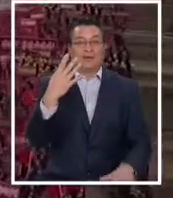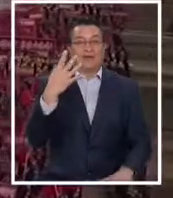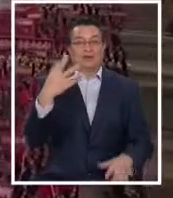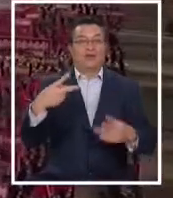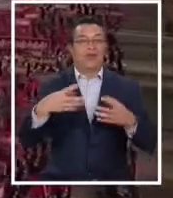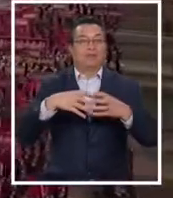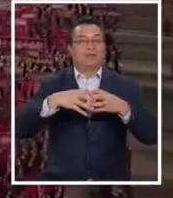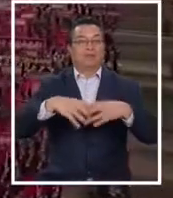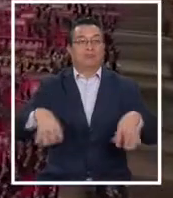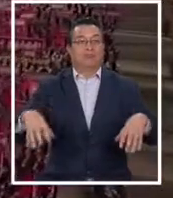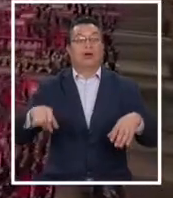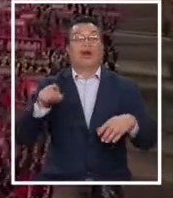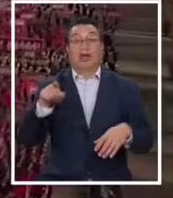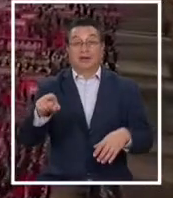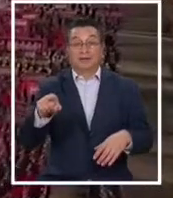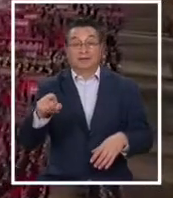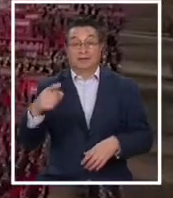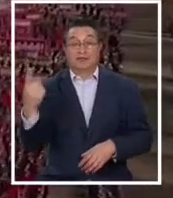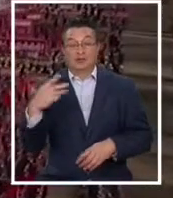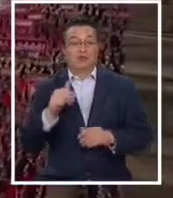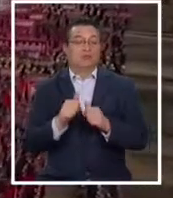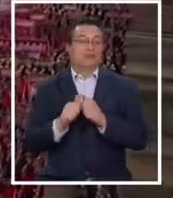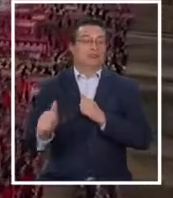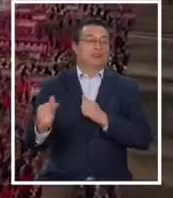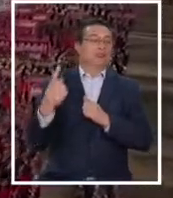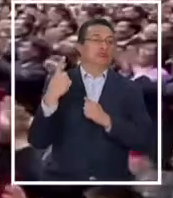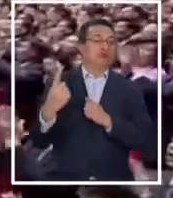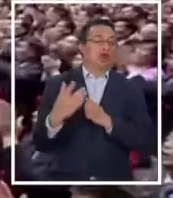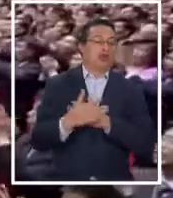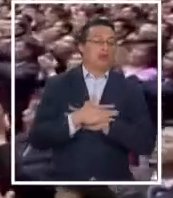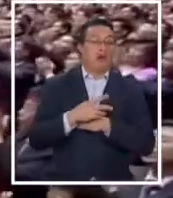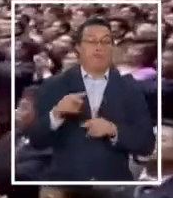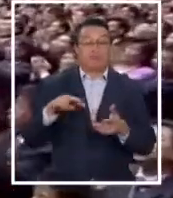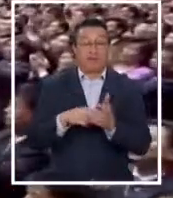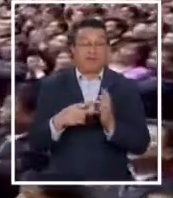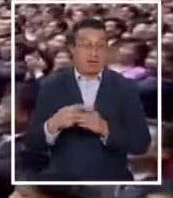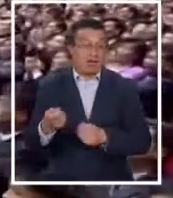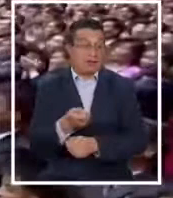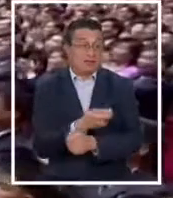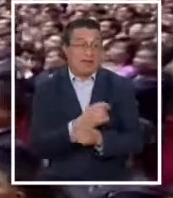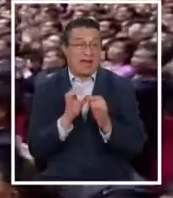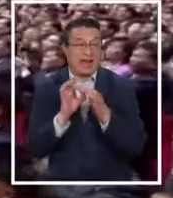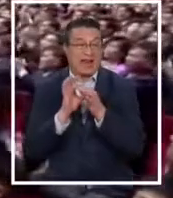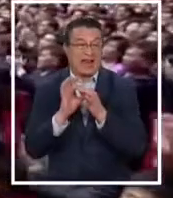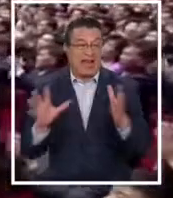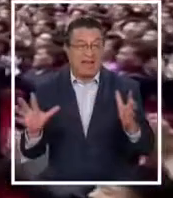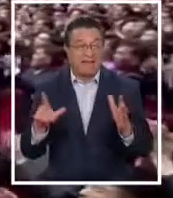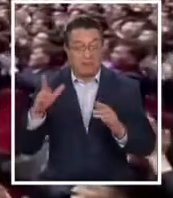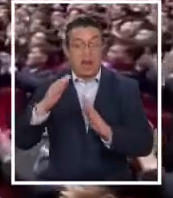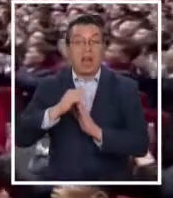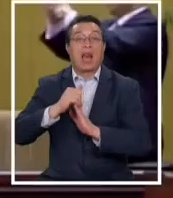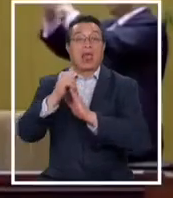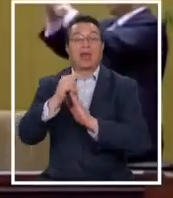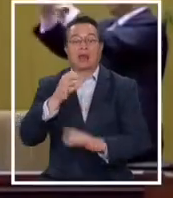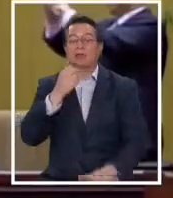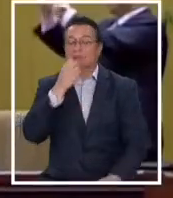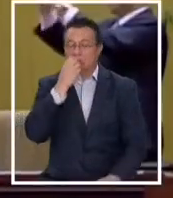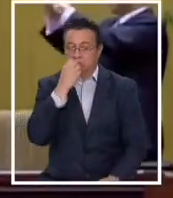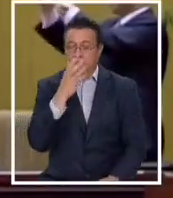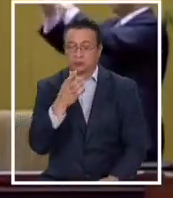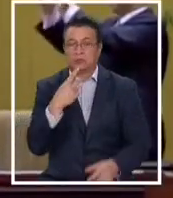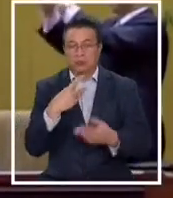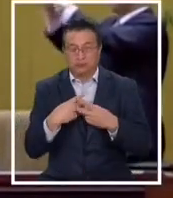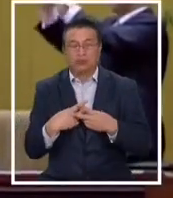Por ahora Pyongyang está más aislada que nunca y con graves problemas económicos, que su mismo líder se vio obligado a